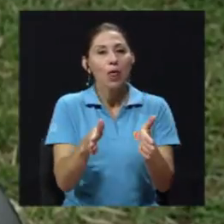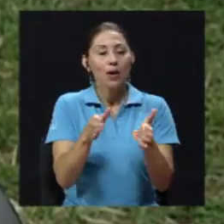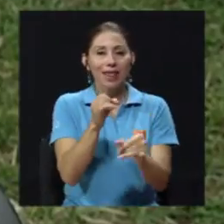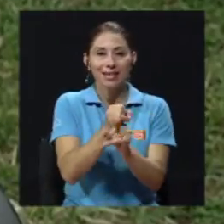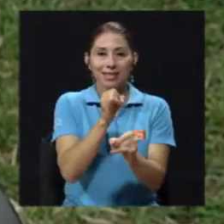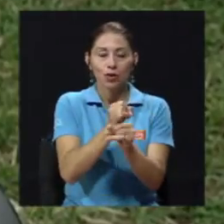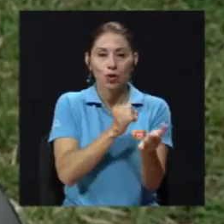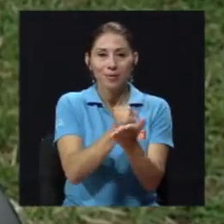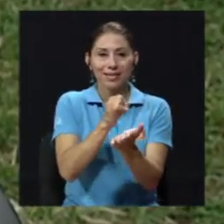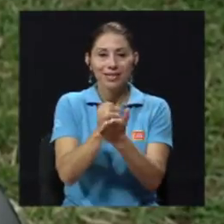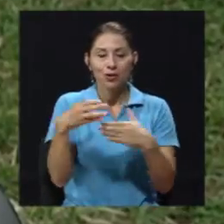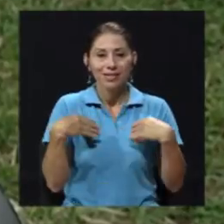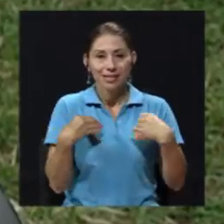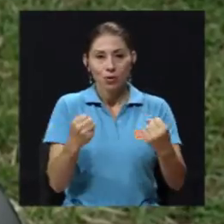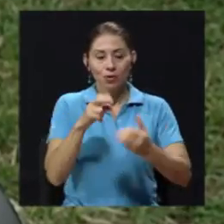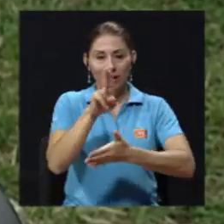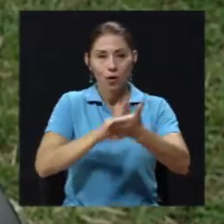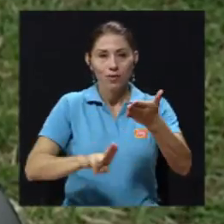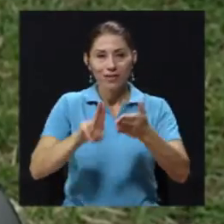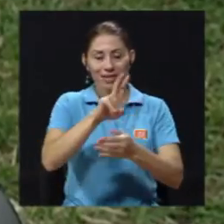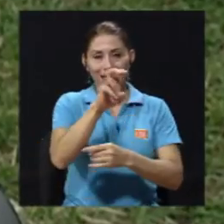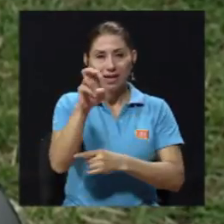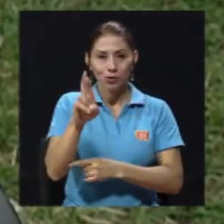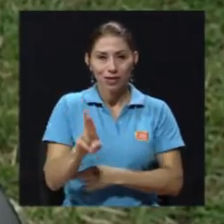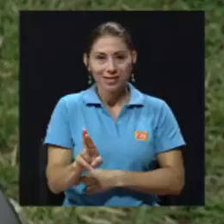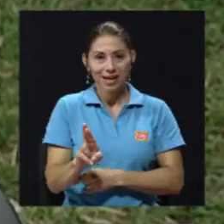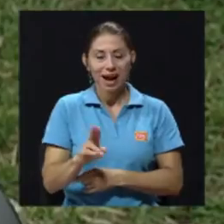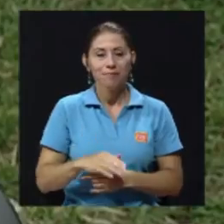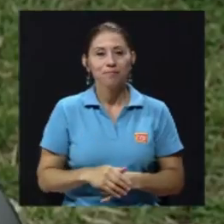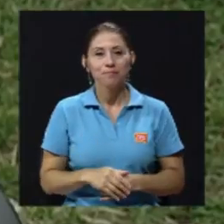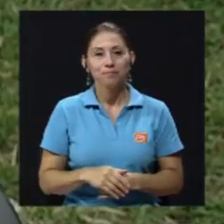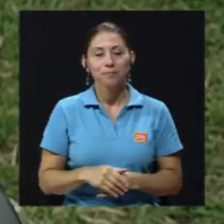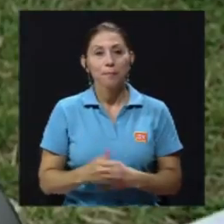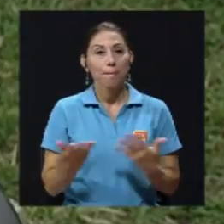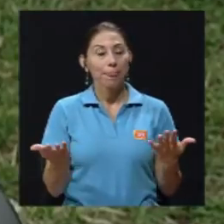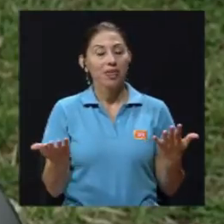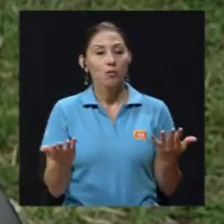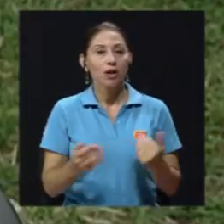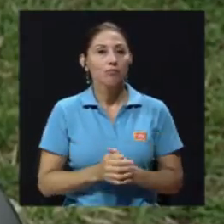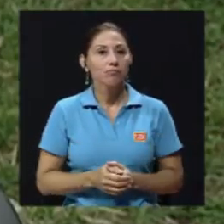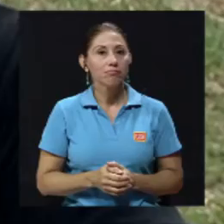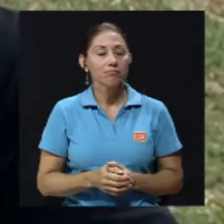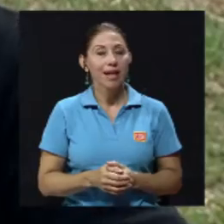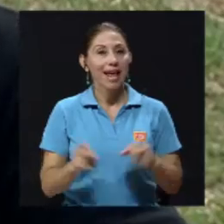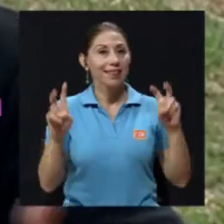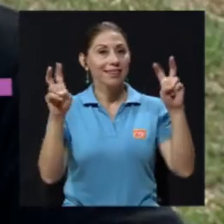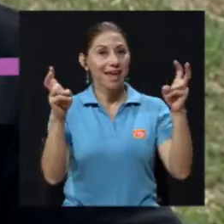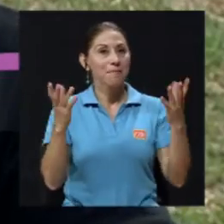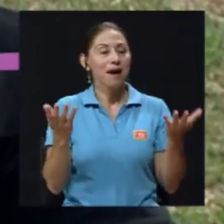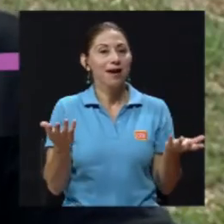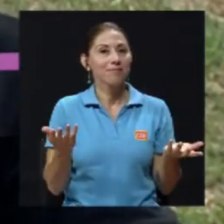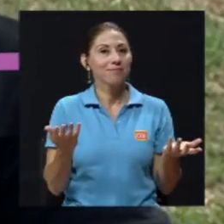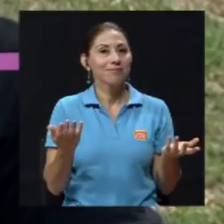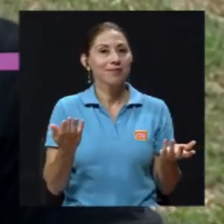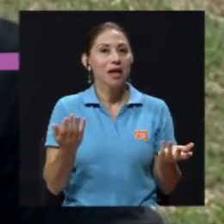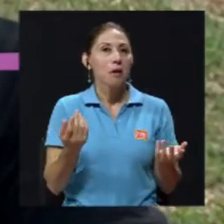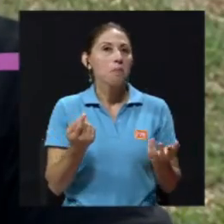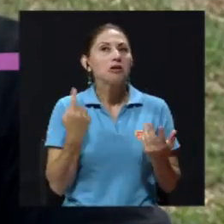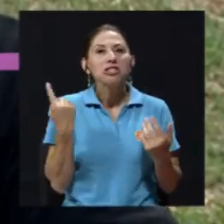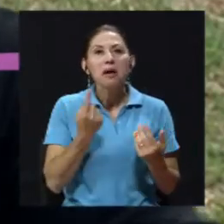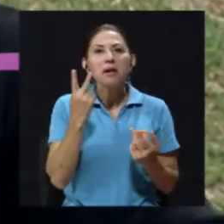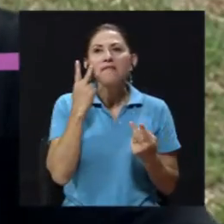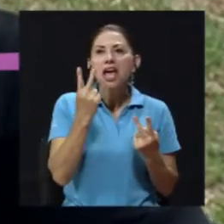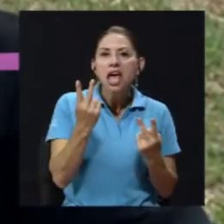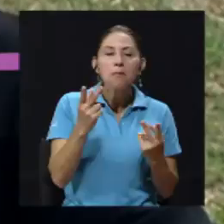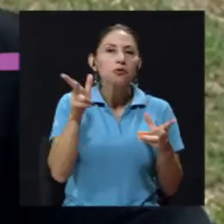Investigaciones en Salud de la Universidad de Costa Rica. Y Lilian, bueno, aunque el tema constantemente lo vemos